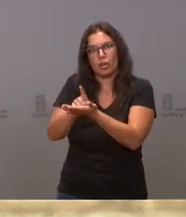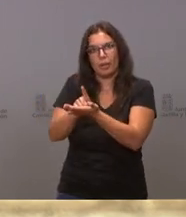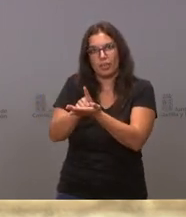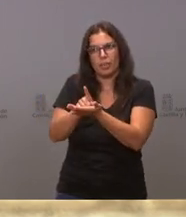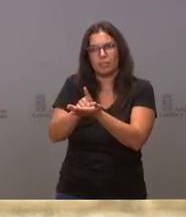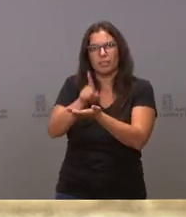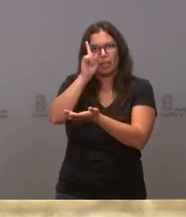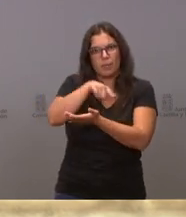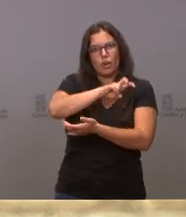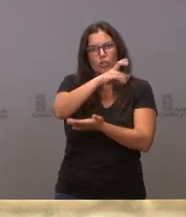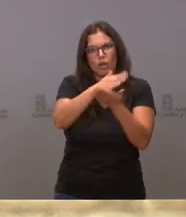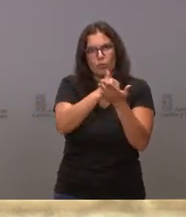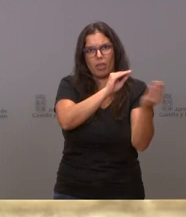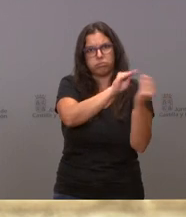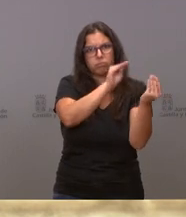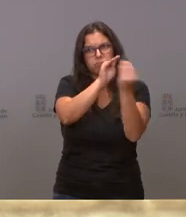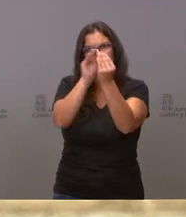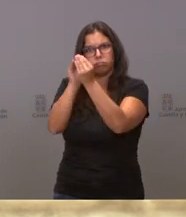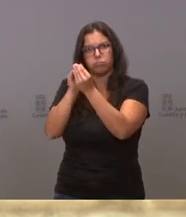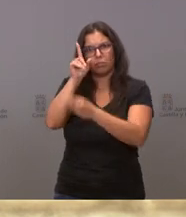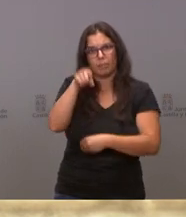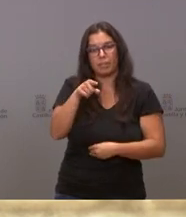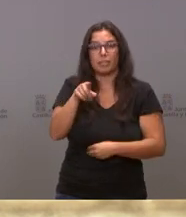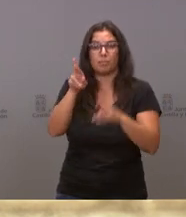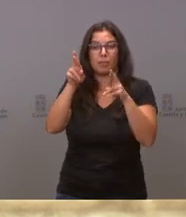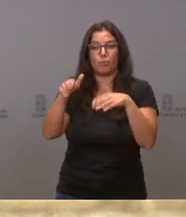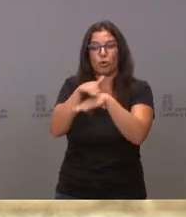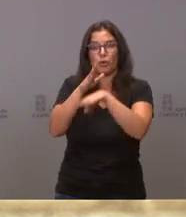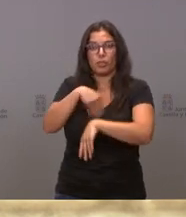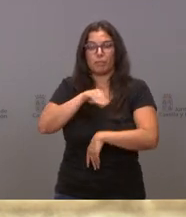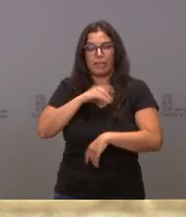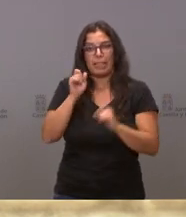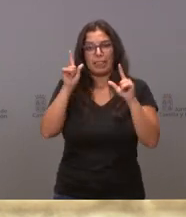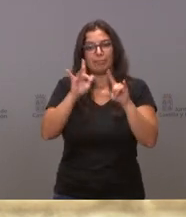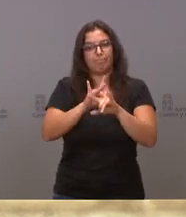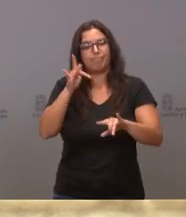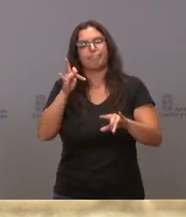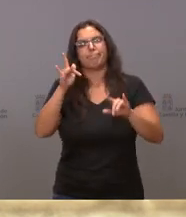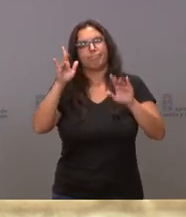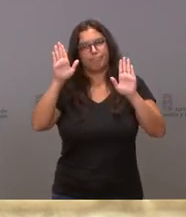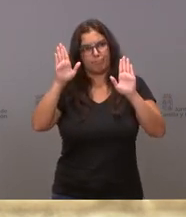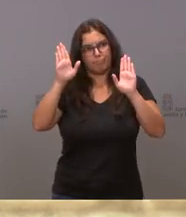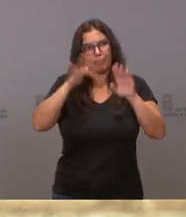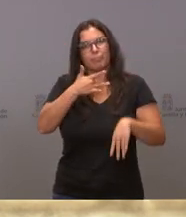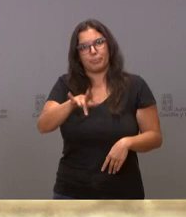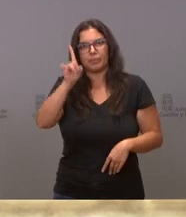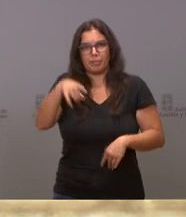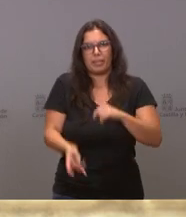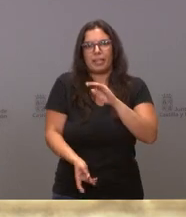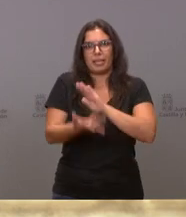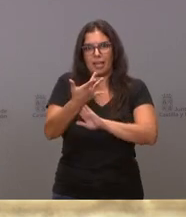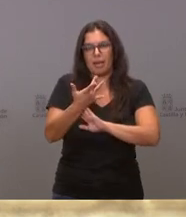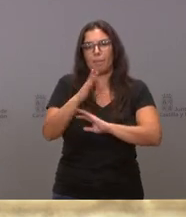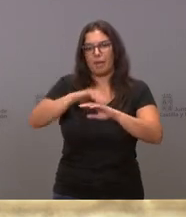distintas comunidades autónomas, el Gobierno de España sea sensible y acceda a poner en marcha para el año